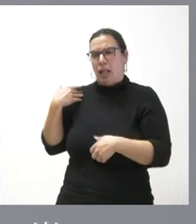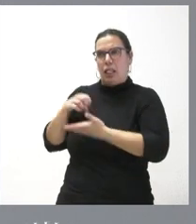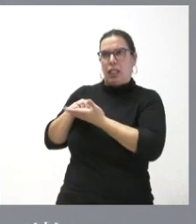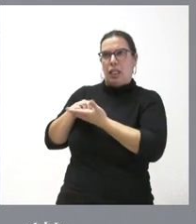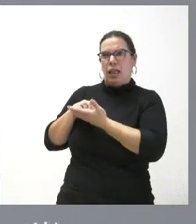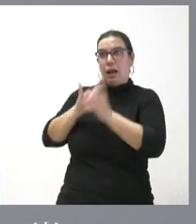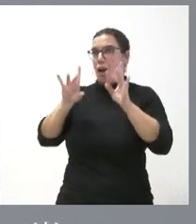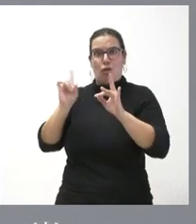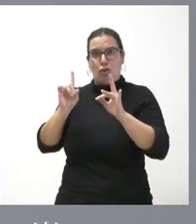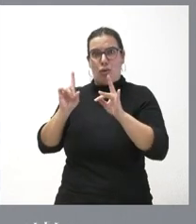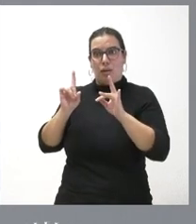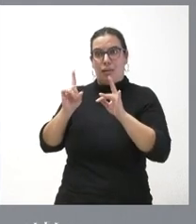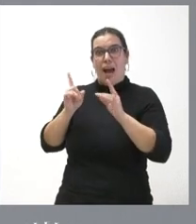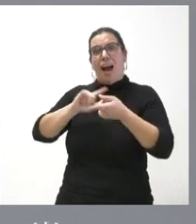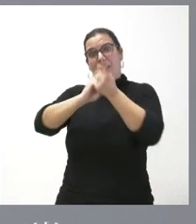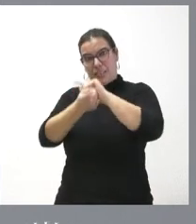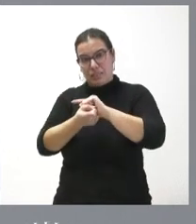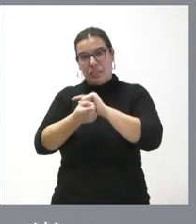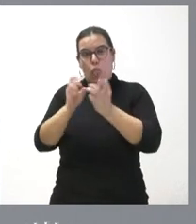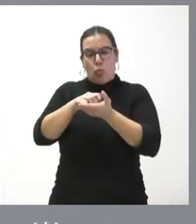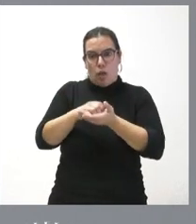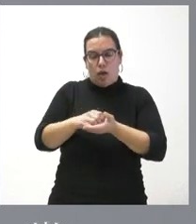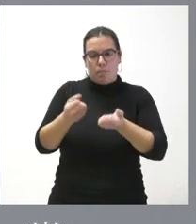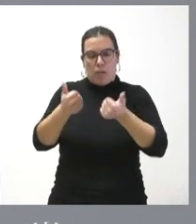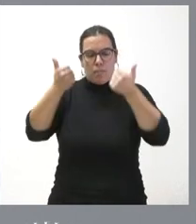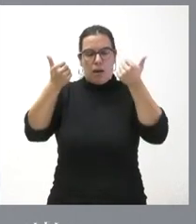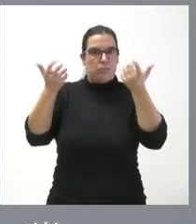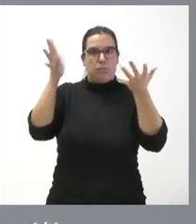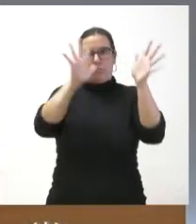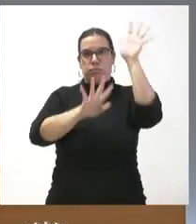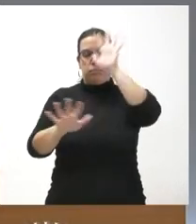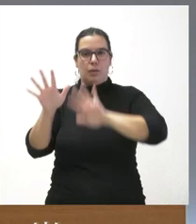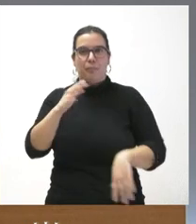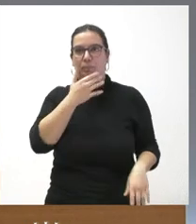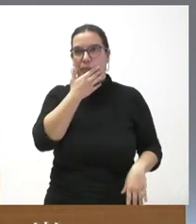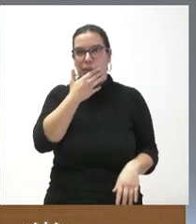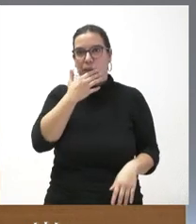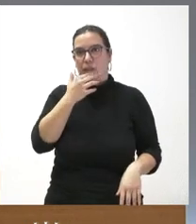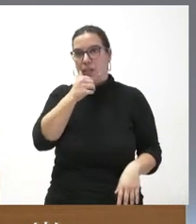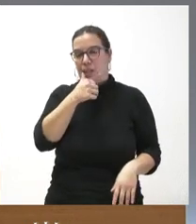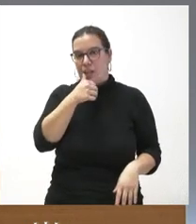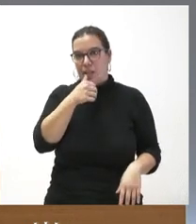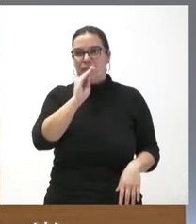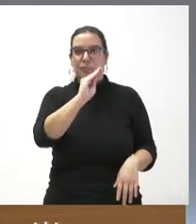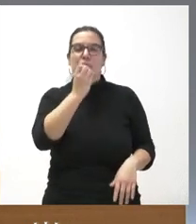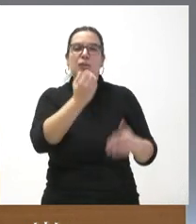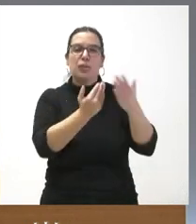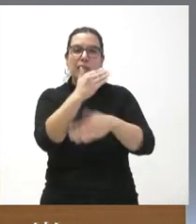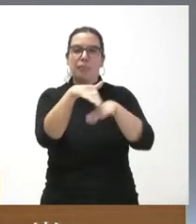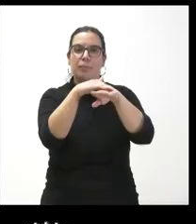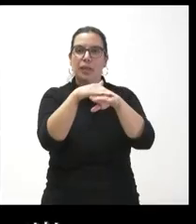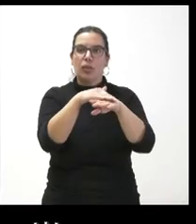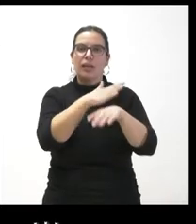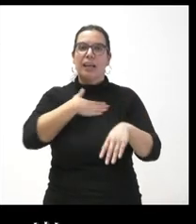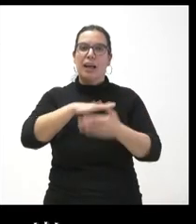vamos añadiendo más variables a la incógnita ¿no? A me gustaría buenos días me gustaría volver a lo ocurrido ayer en las